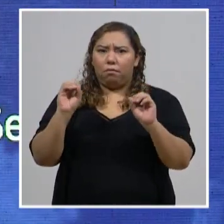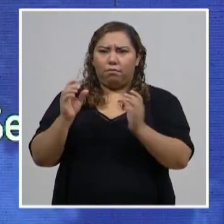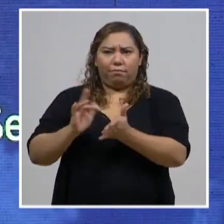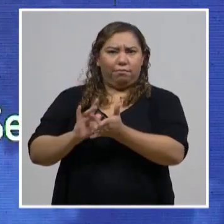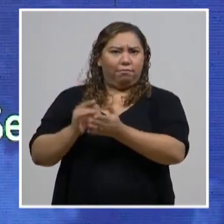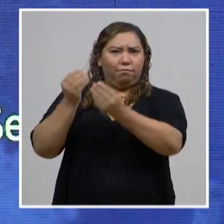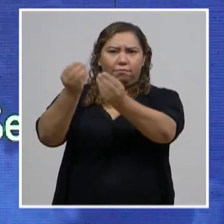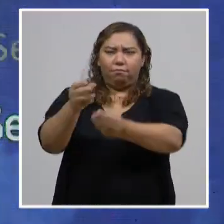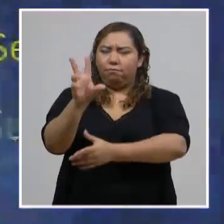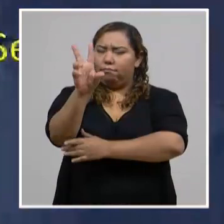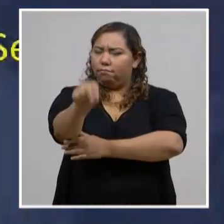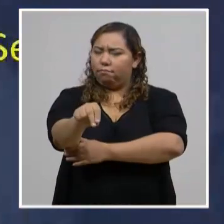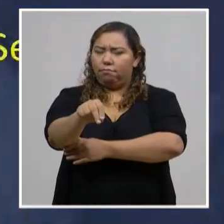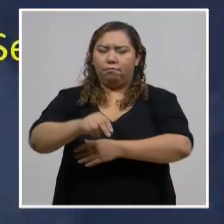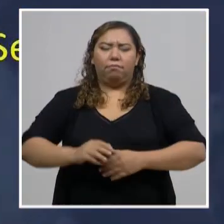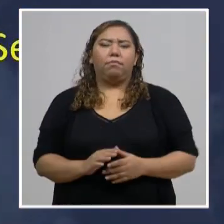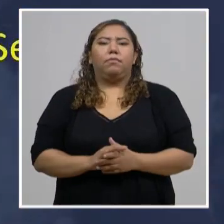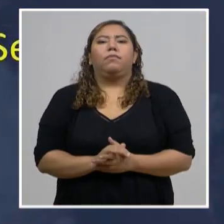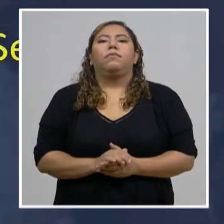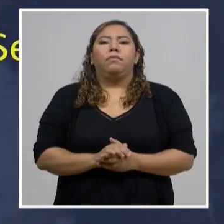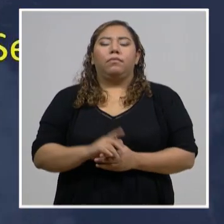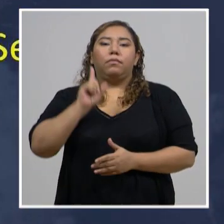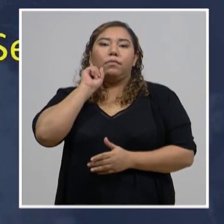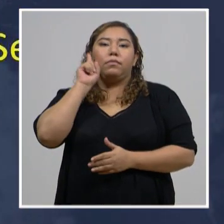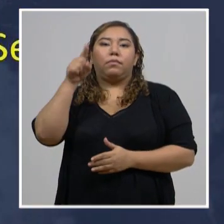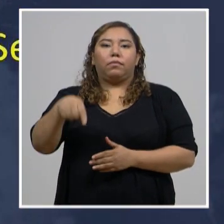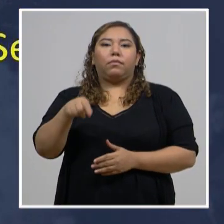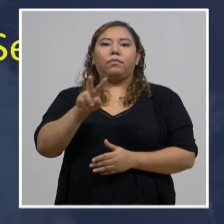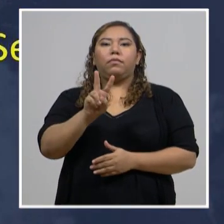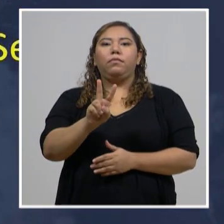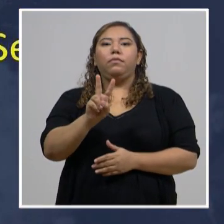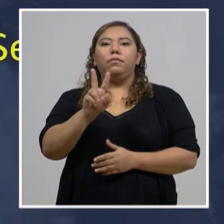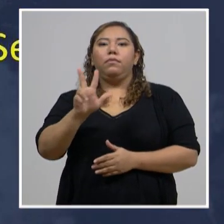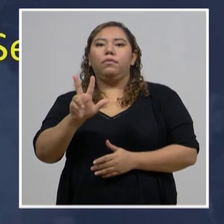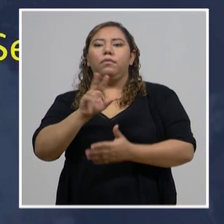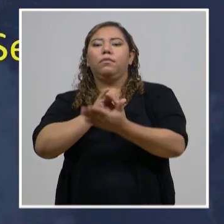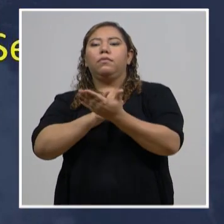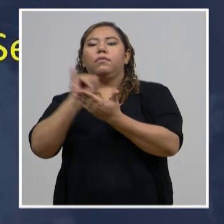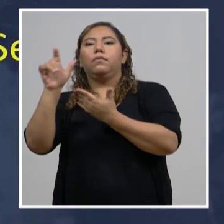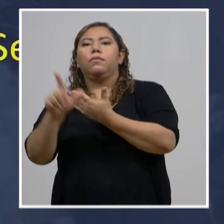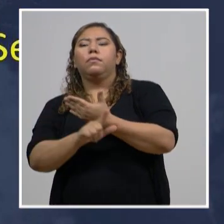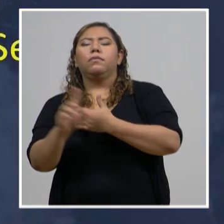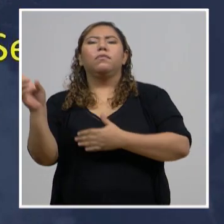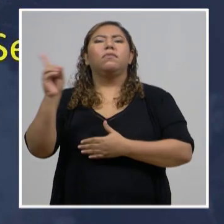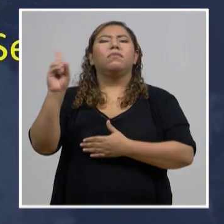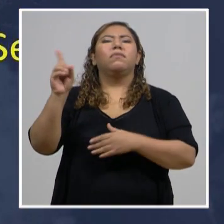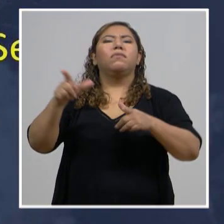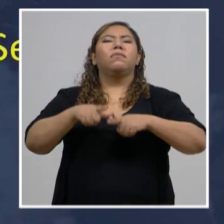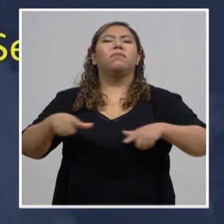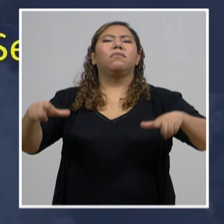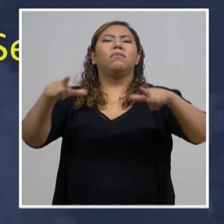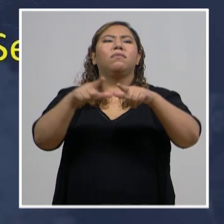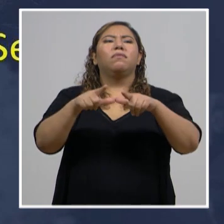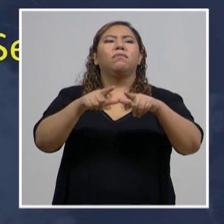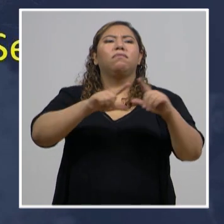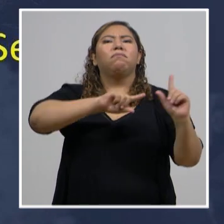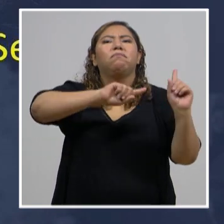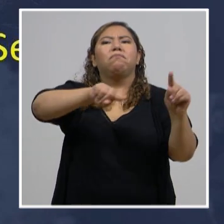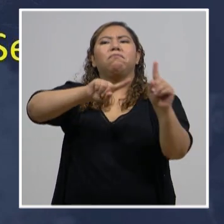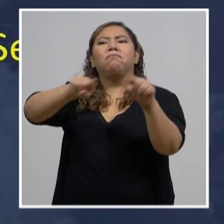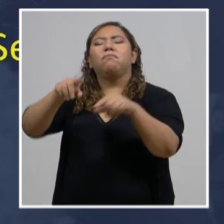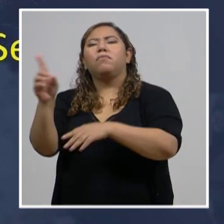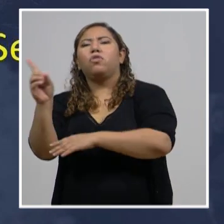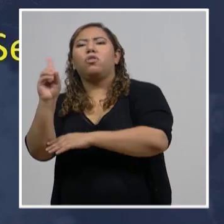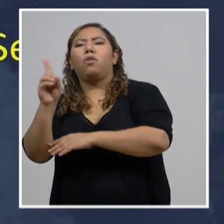estos medicamentos. Y para mañana, 23 de julio, ¿dónde estarán en el Distrito Central las brigadas contra el COVID-19?